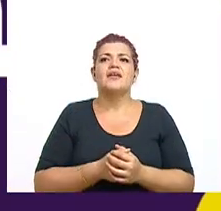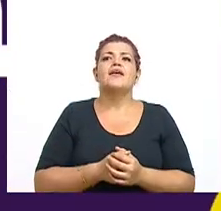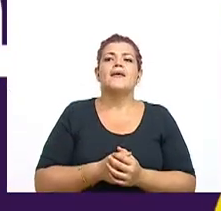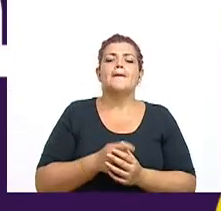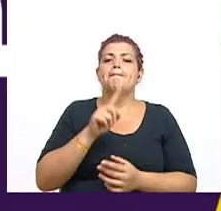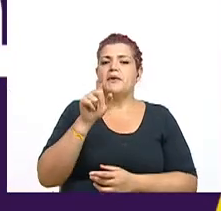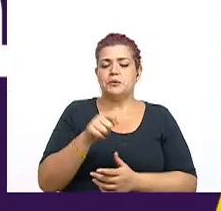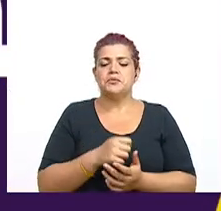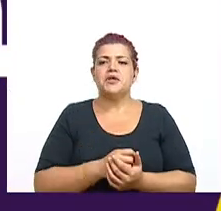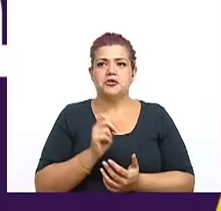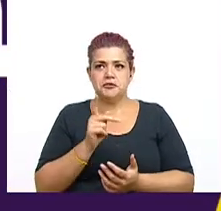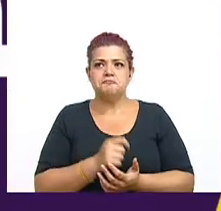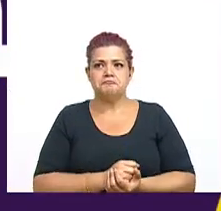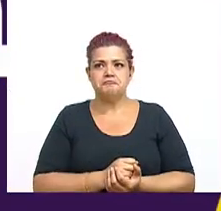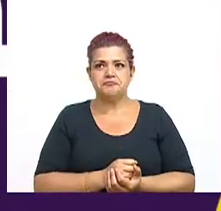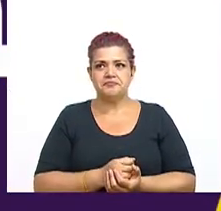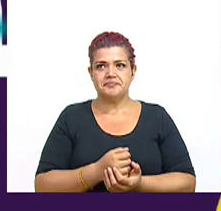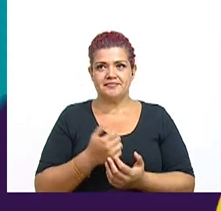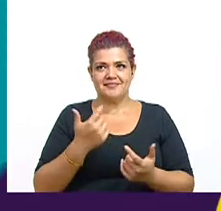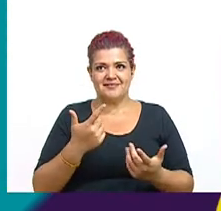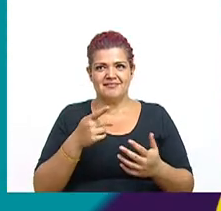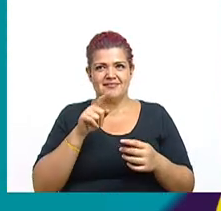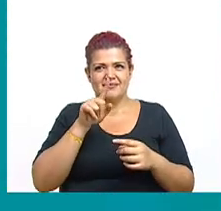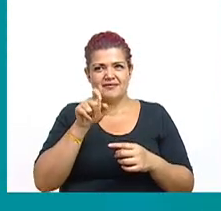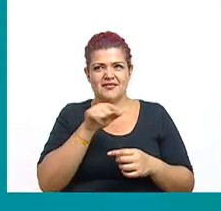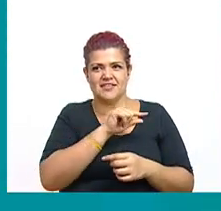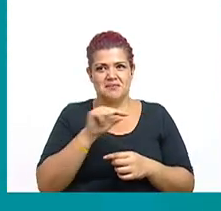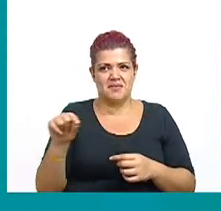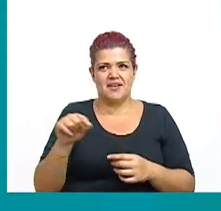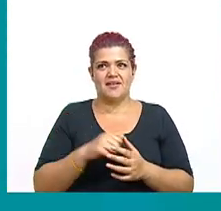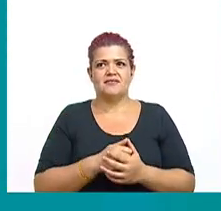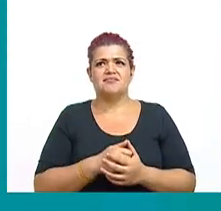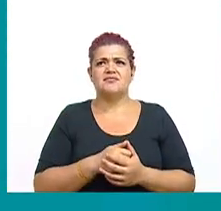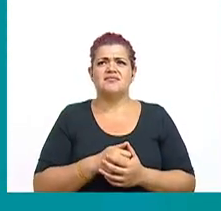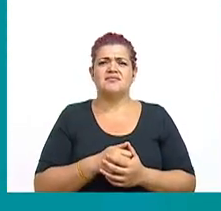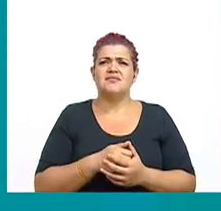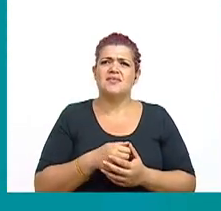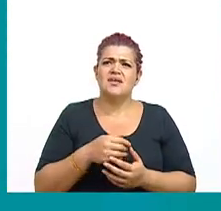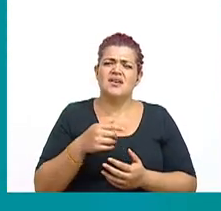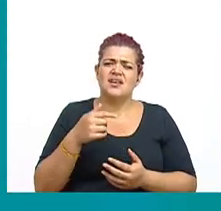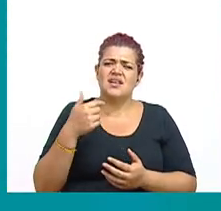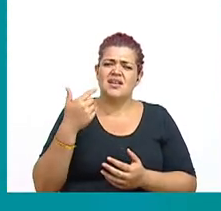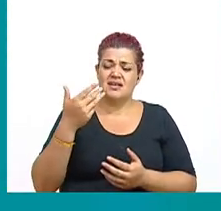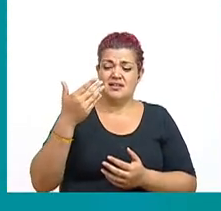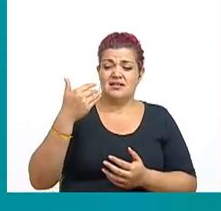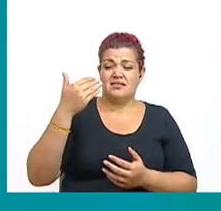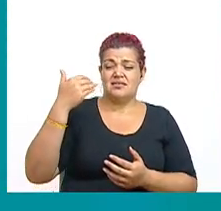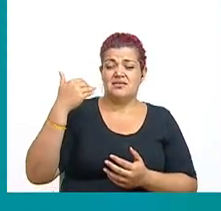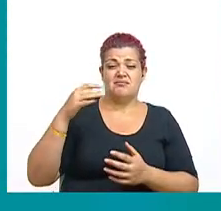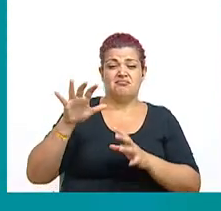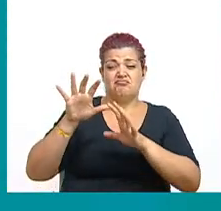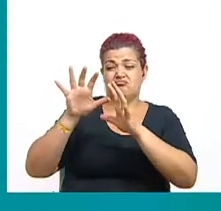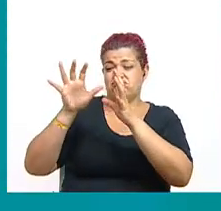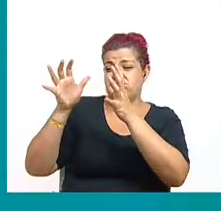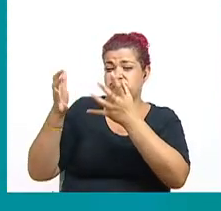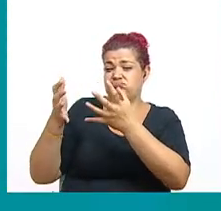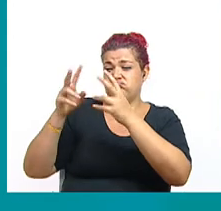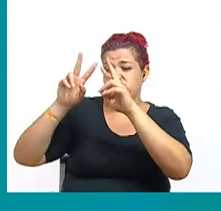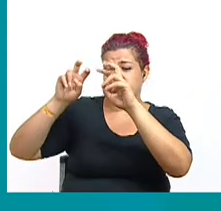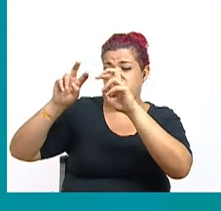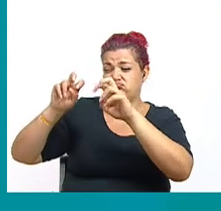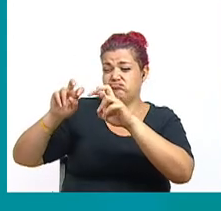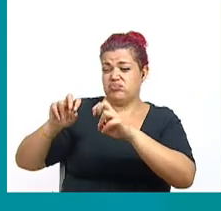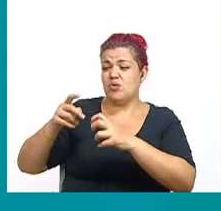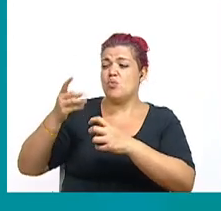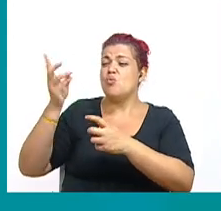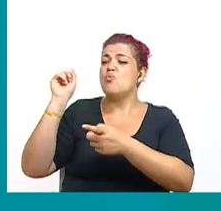Ok, muy bien, ahí está la trivia de la semana. Según el estudio, el último, del ranking global QS,